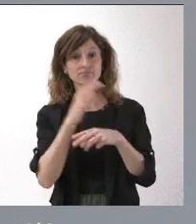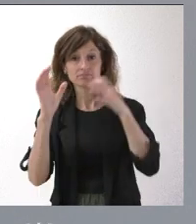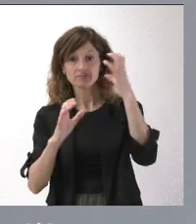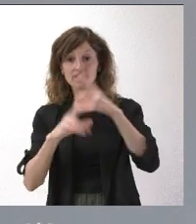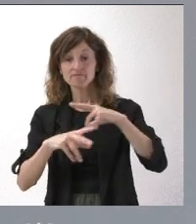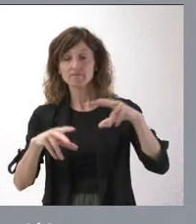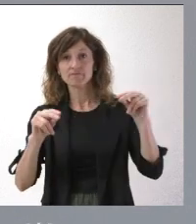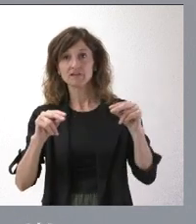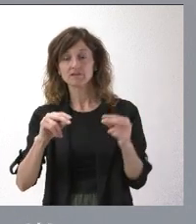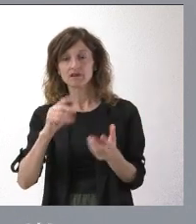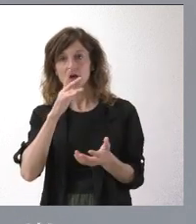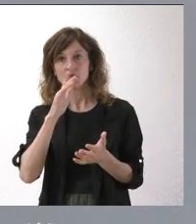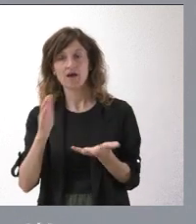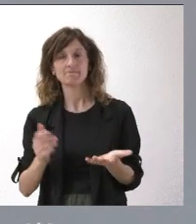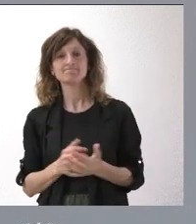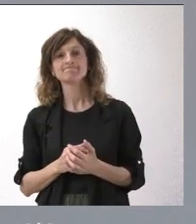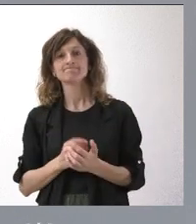pues no sea de aplicación. Efectivamente,